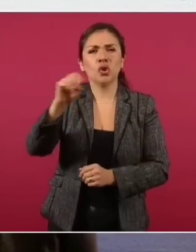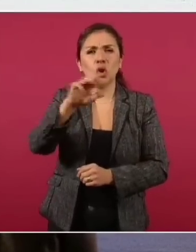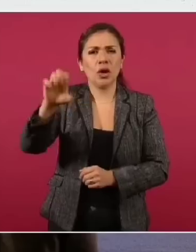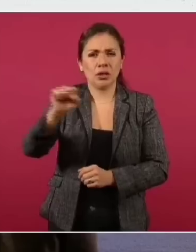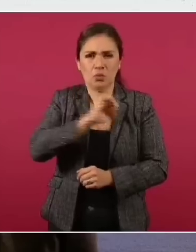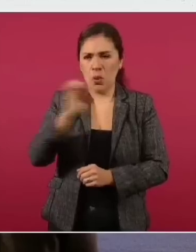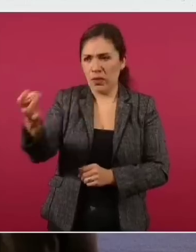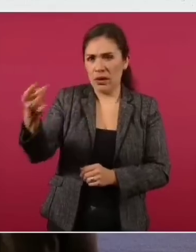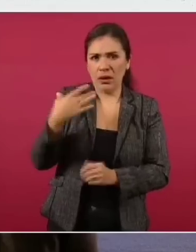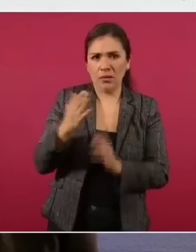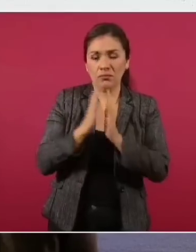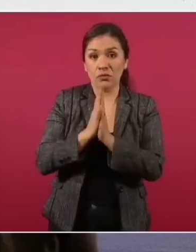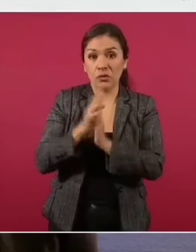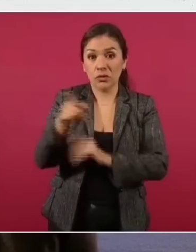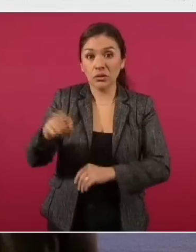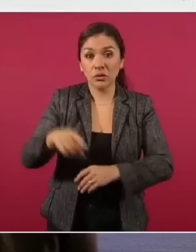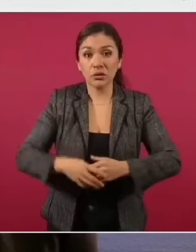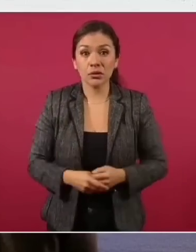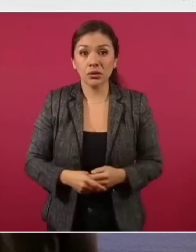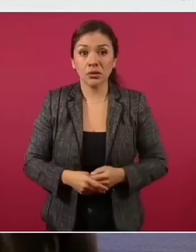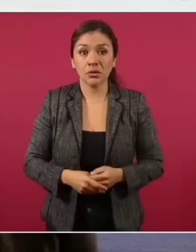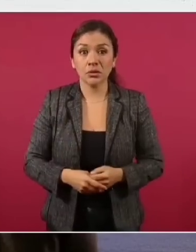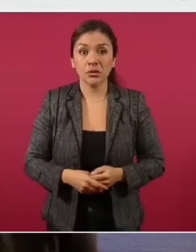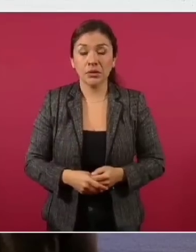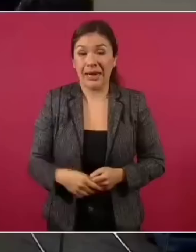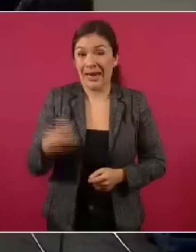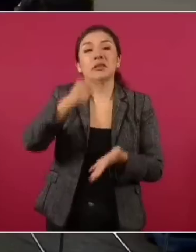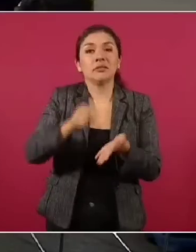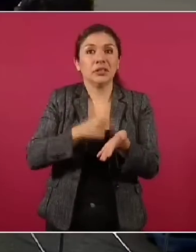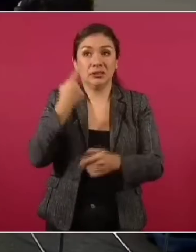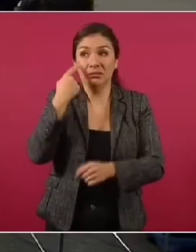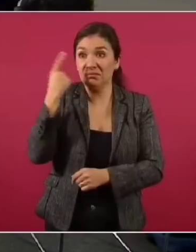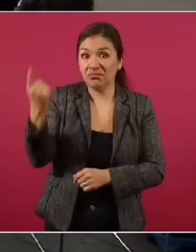manda. Esto es único.